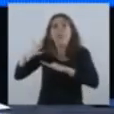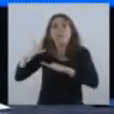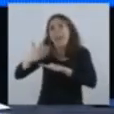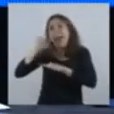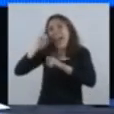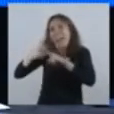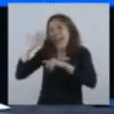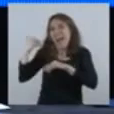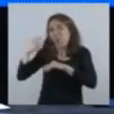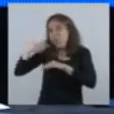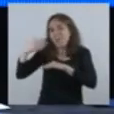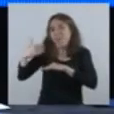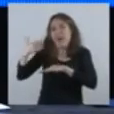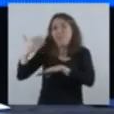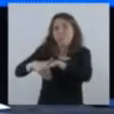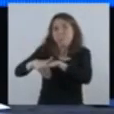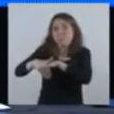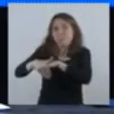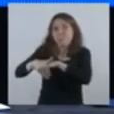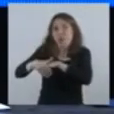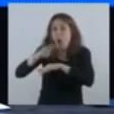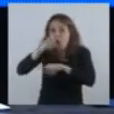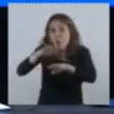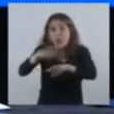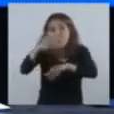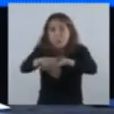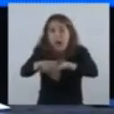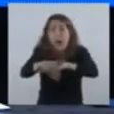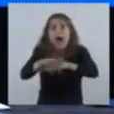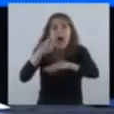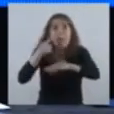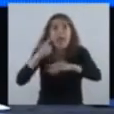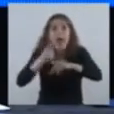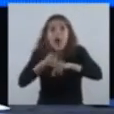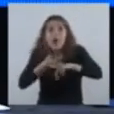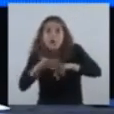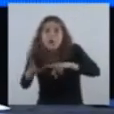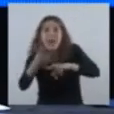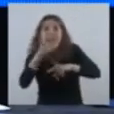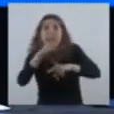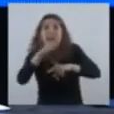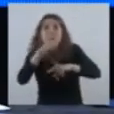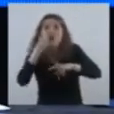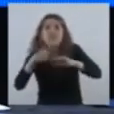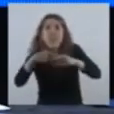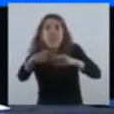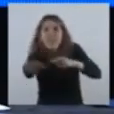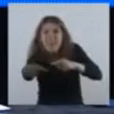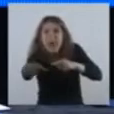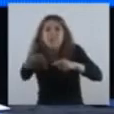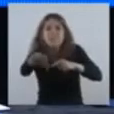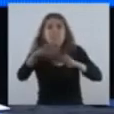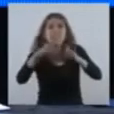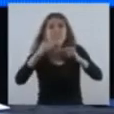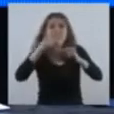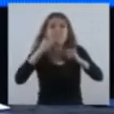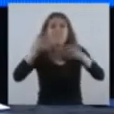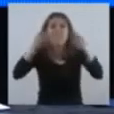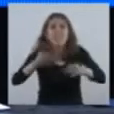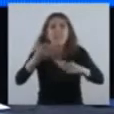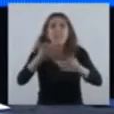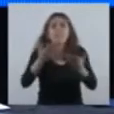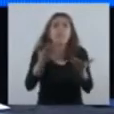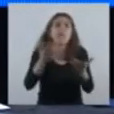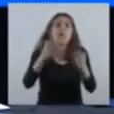vence la cuarentena dispuesta, contemos 14 días. Y entonces tendremos la fecha de vencimiento de la propia. Que no es